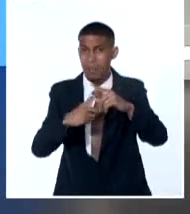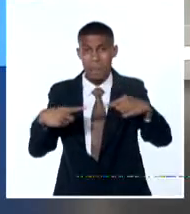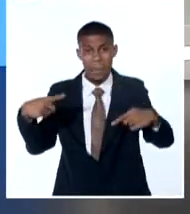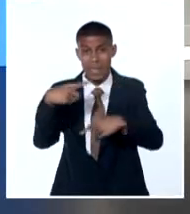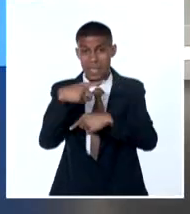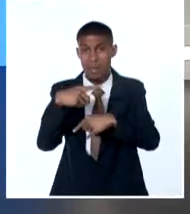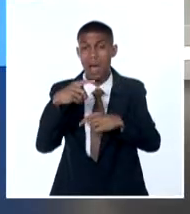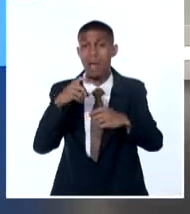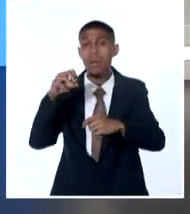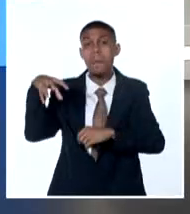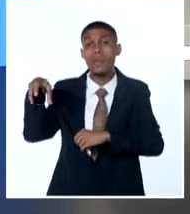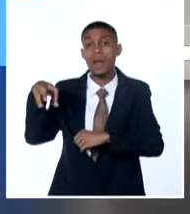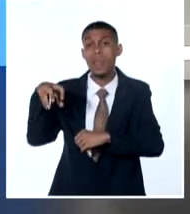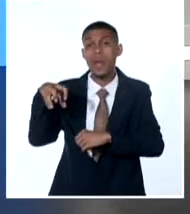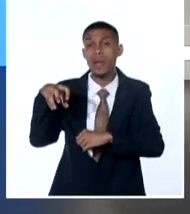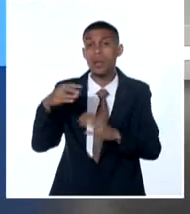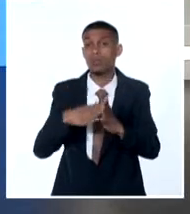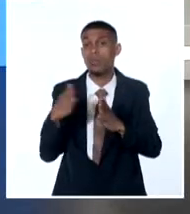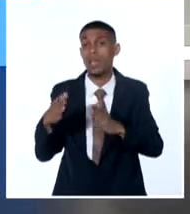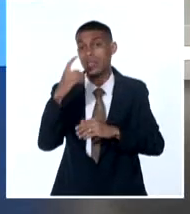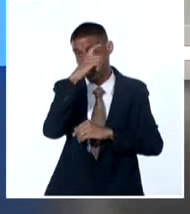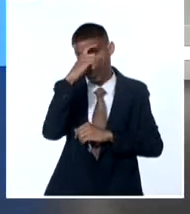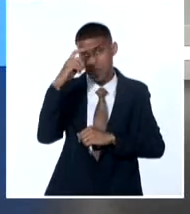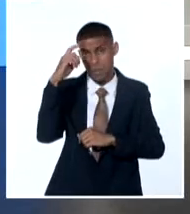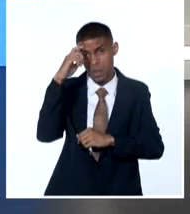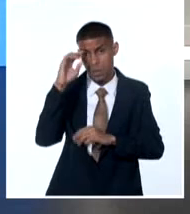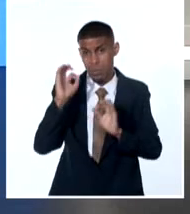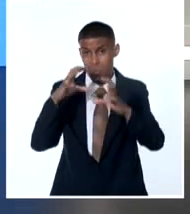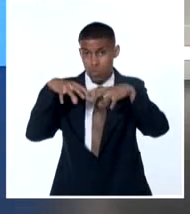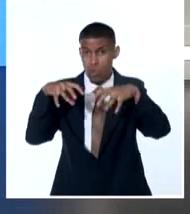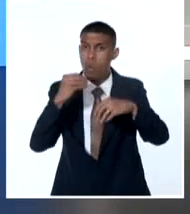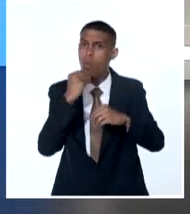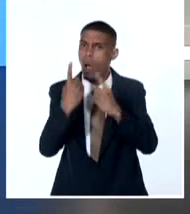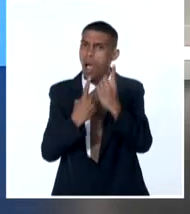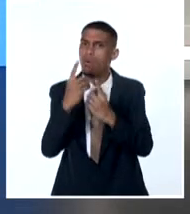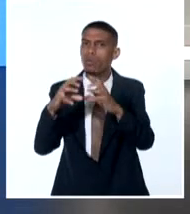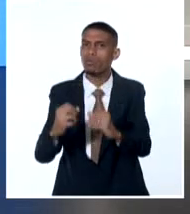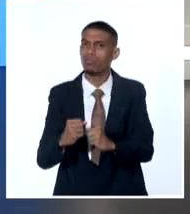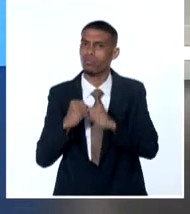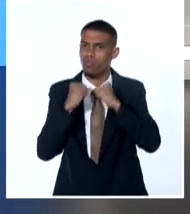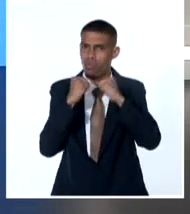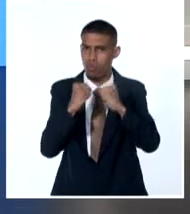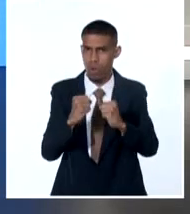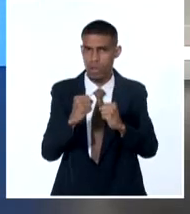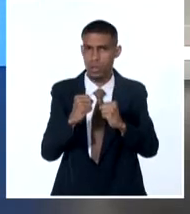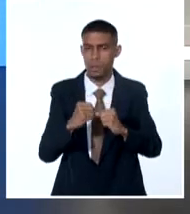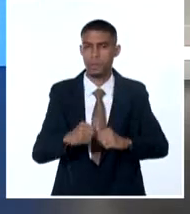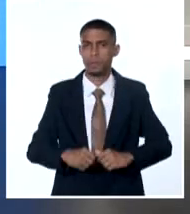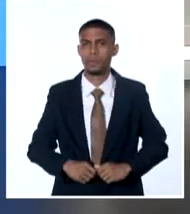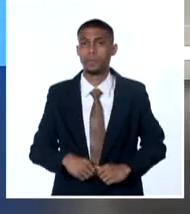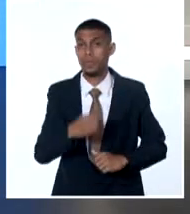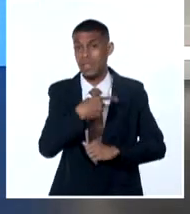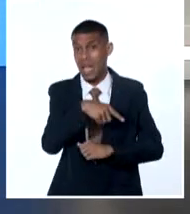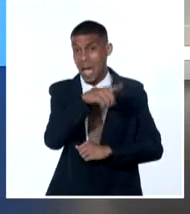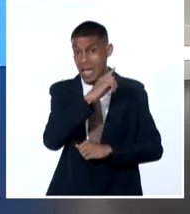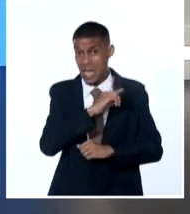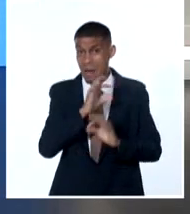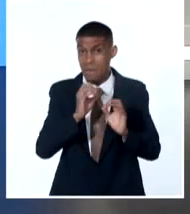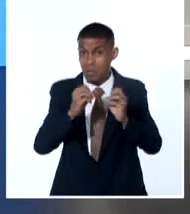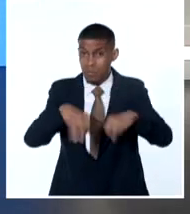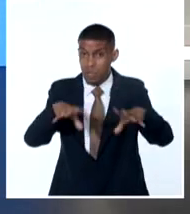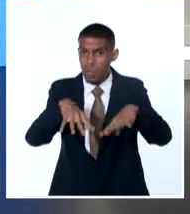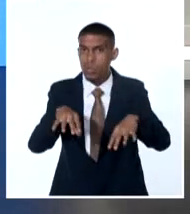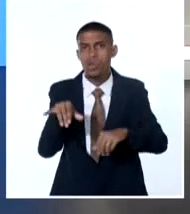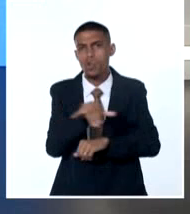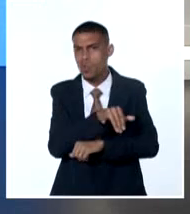Río hasta Santa Espíritu. Lluvias que pueden llegar a ser fuertes en algunas localidades sobre todo en zonas del interior. Ayer esta situación provocó algunas lluvias en la